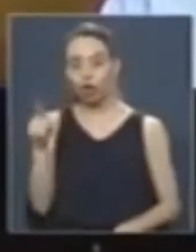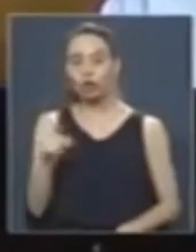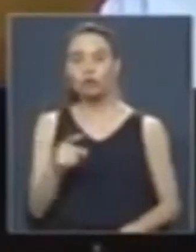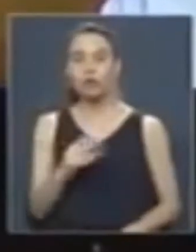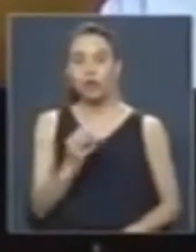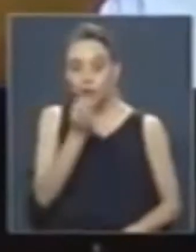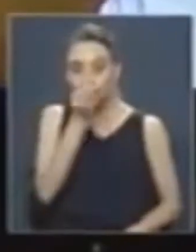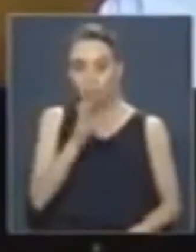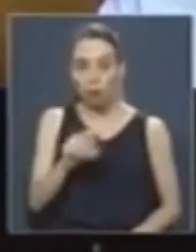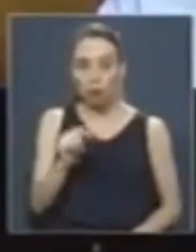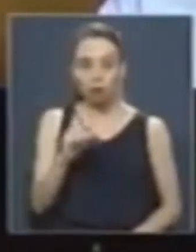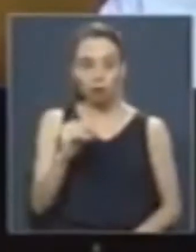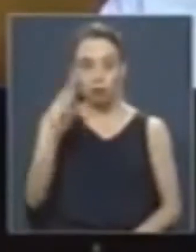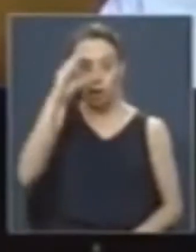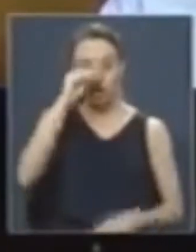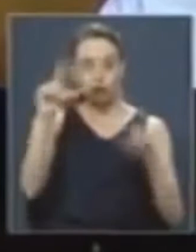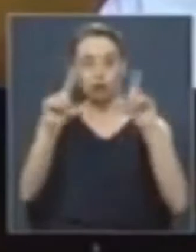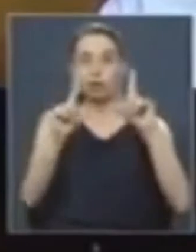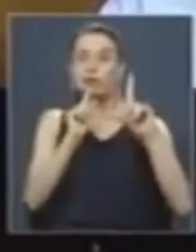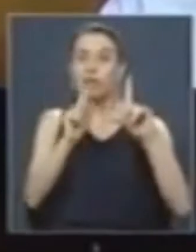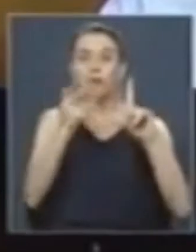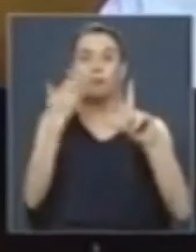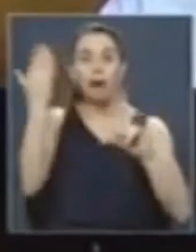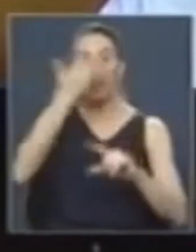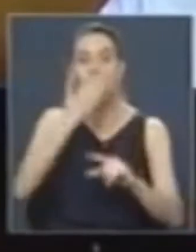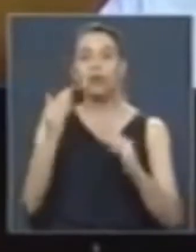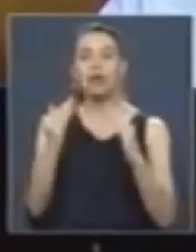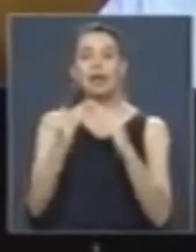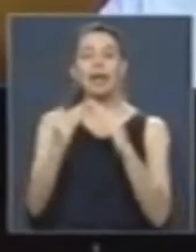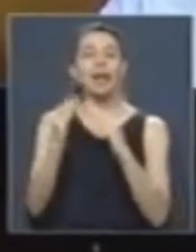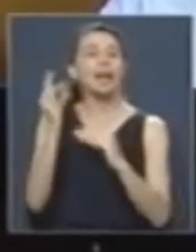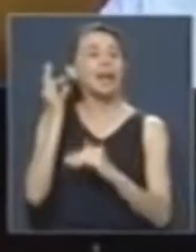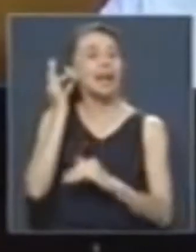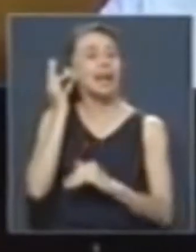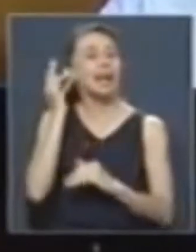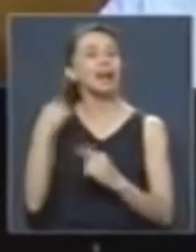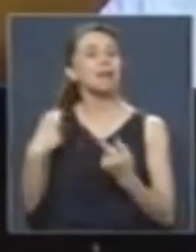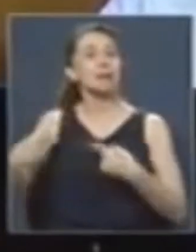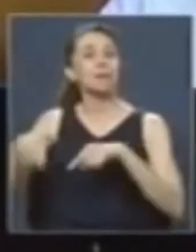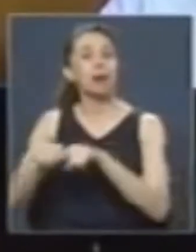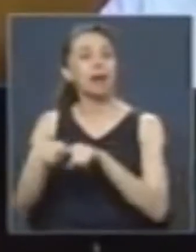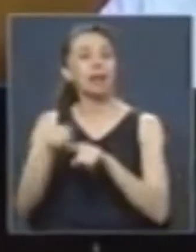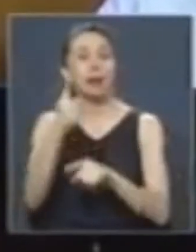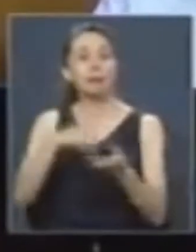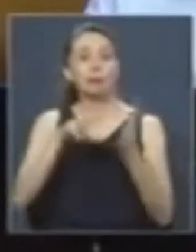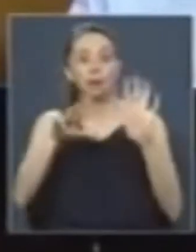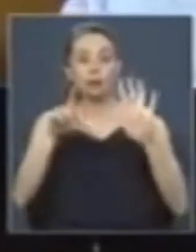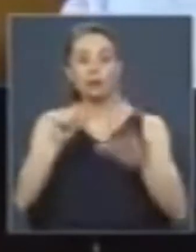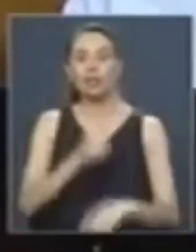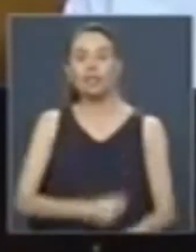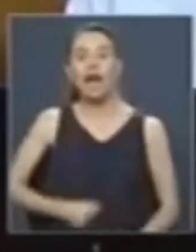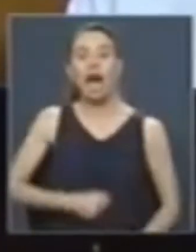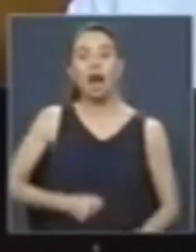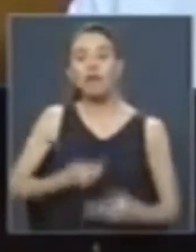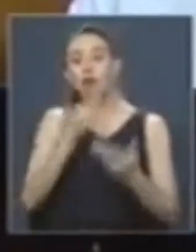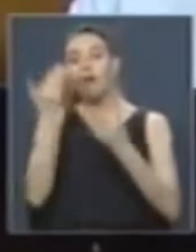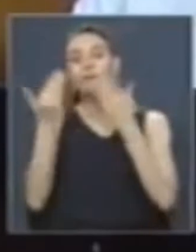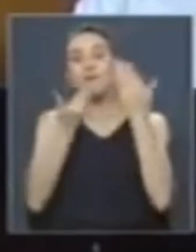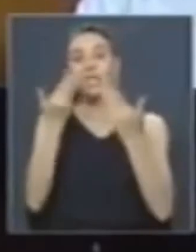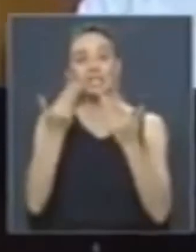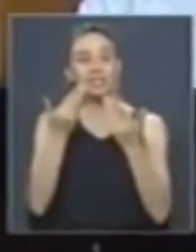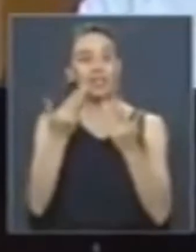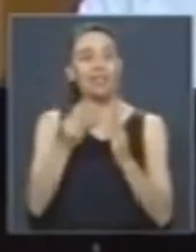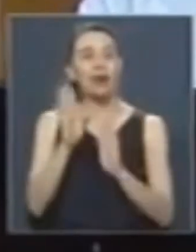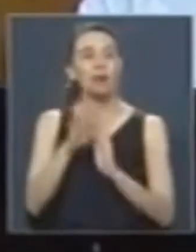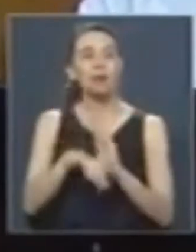una noche frente al televisor blanco y negro de la casa de mi pareja en los años 70. En un aburrido festival, a